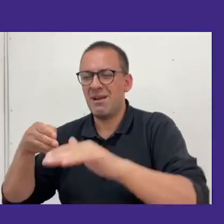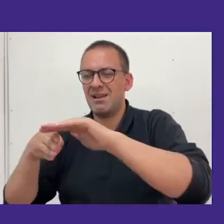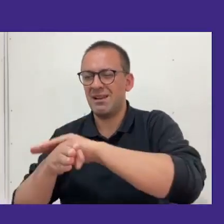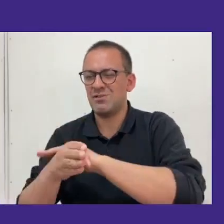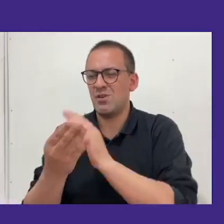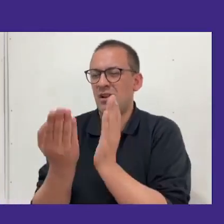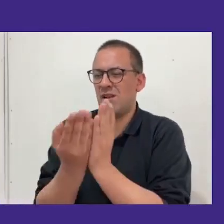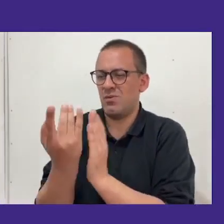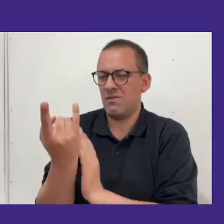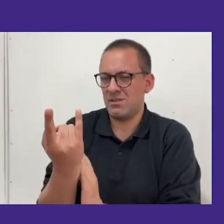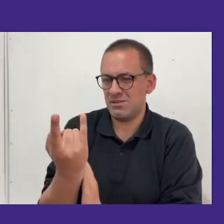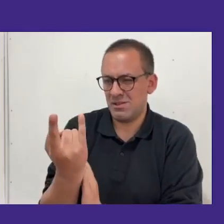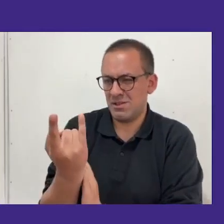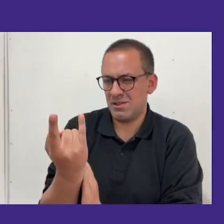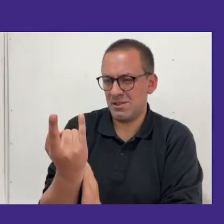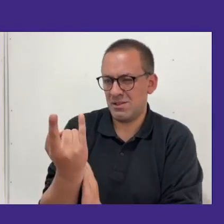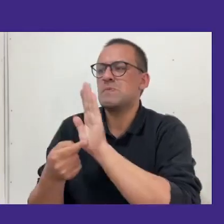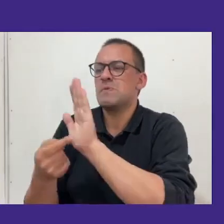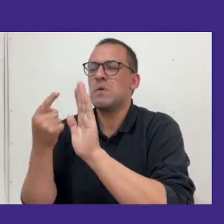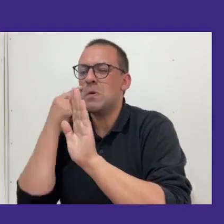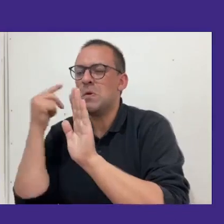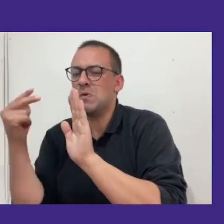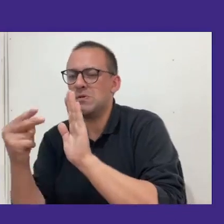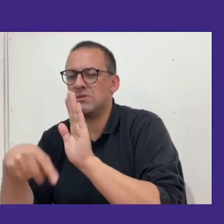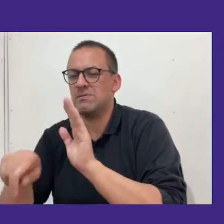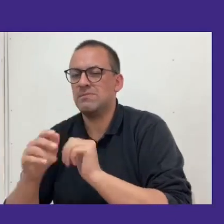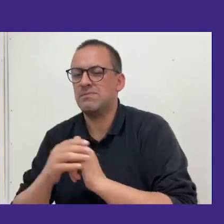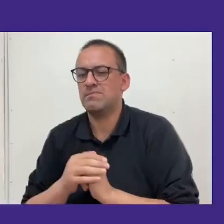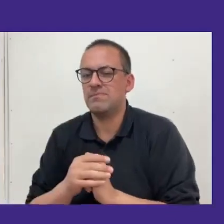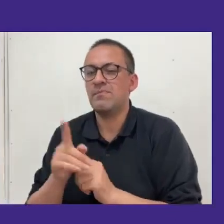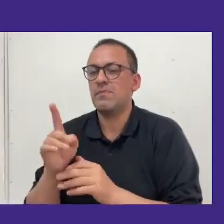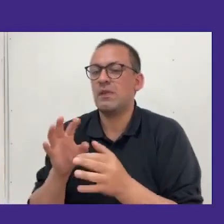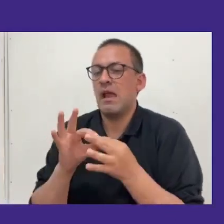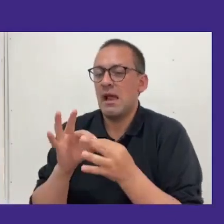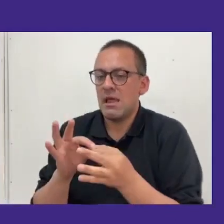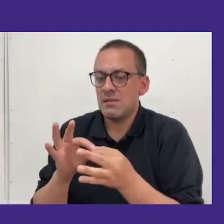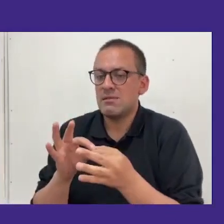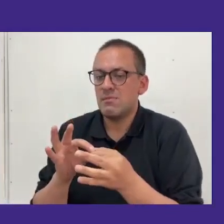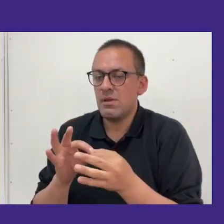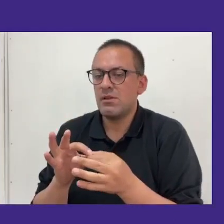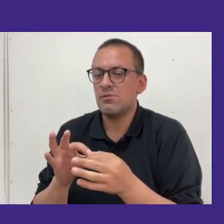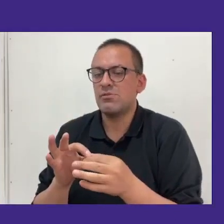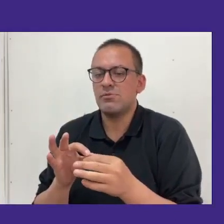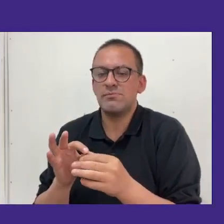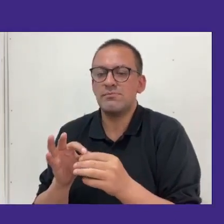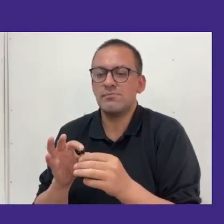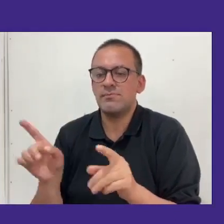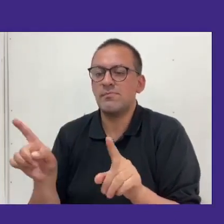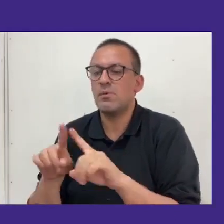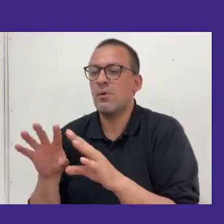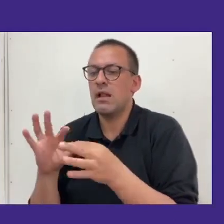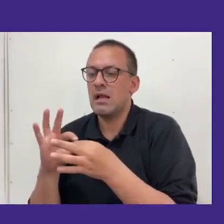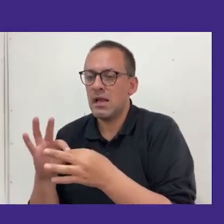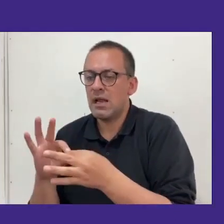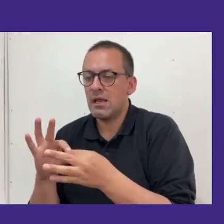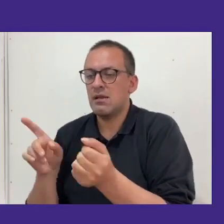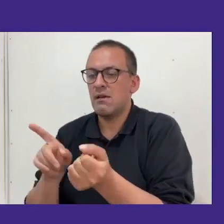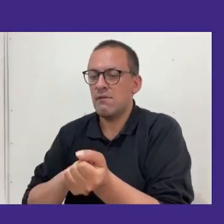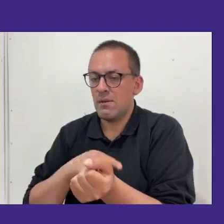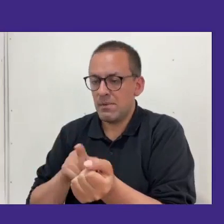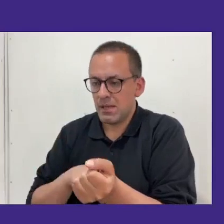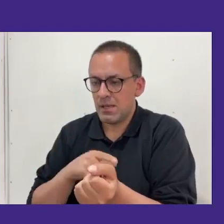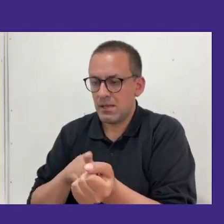a conocer nuestra universidad acá están nuestros agradecimientos aparte de todo esto agradecemos mucho a nuestra familia